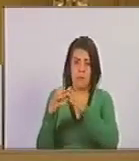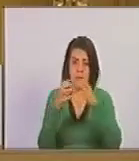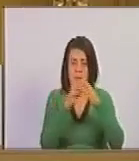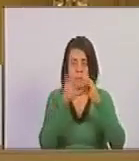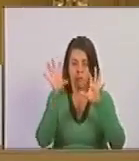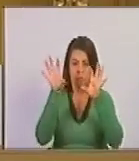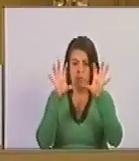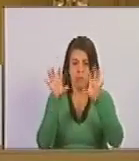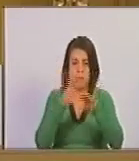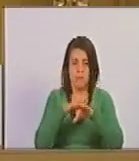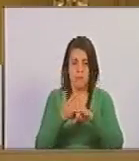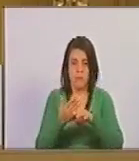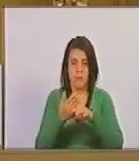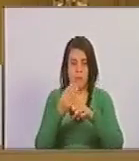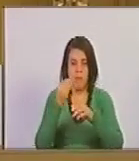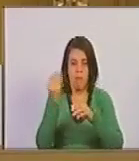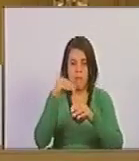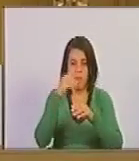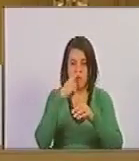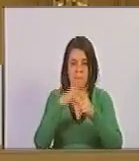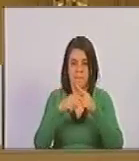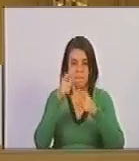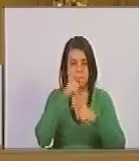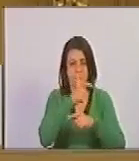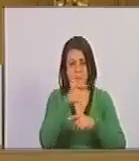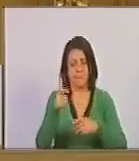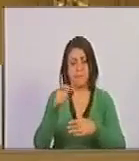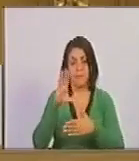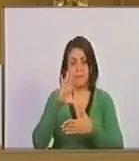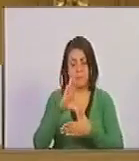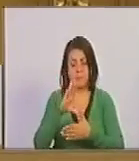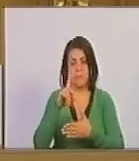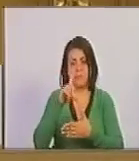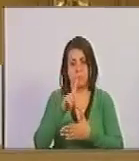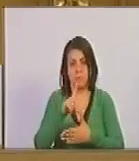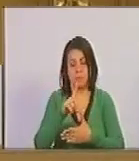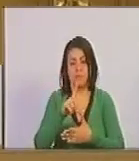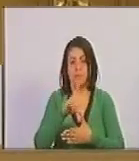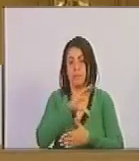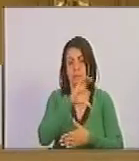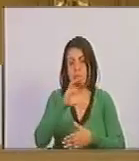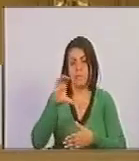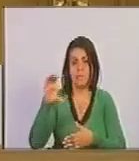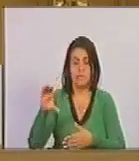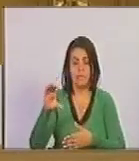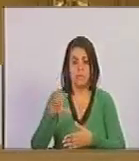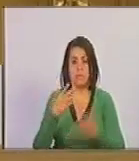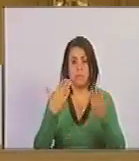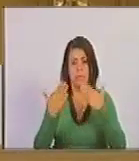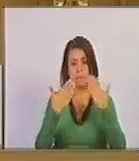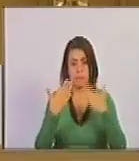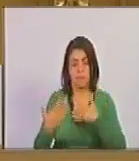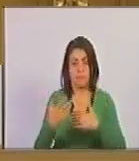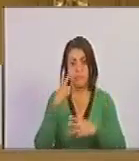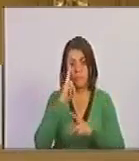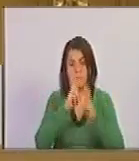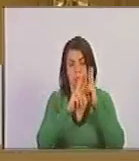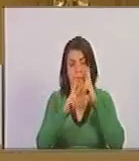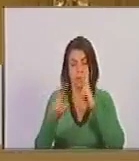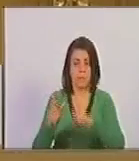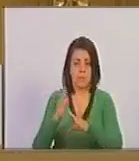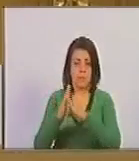naciones y de más pueblos de América Latina y del Caribe, compartiendo visiones